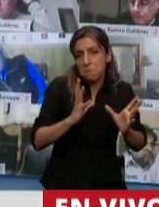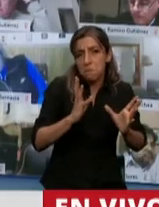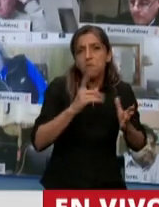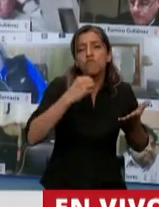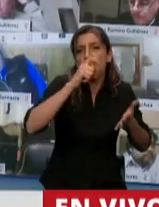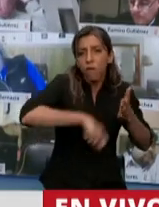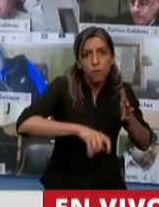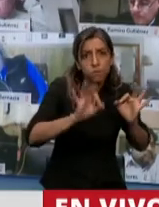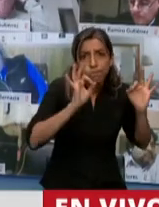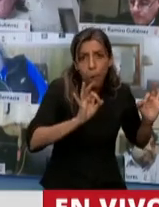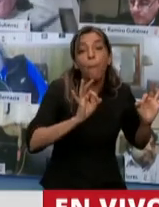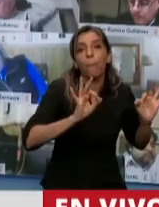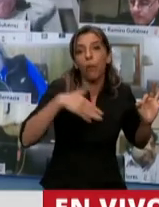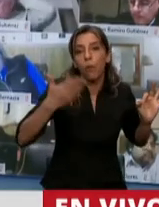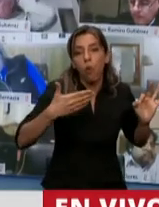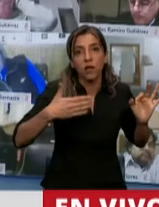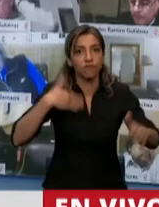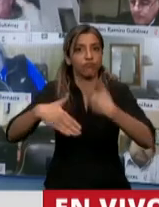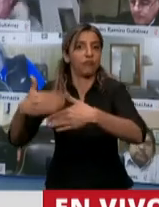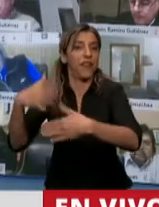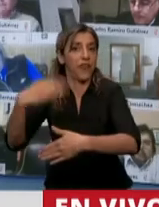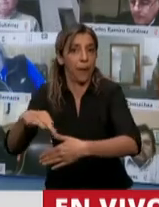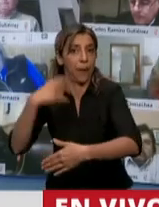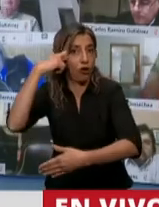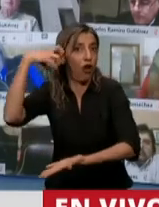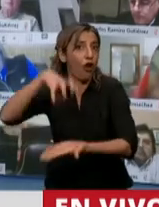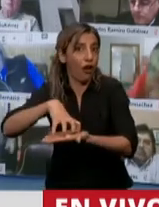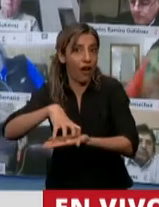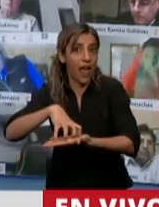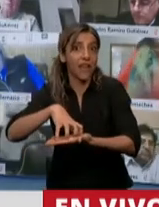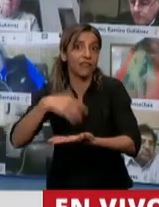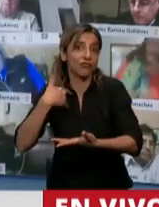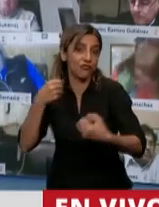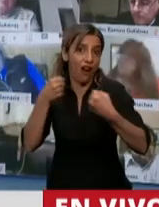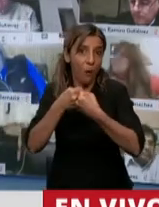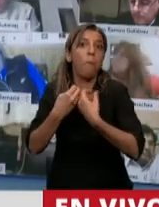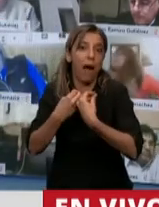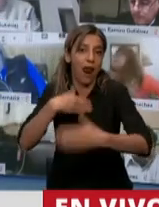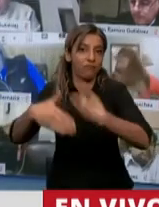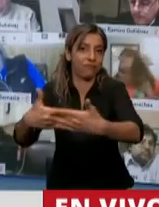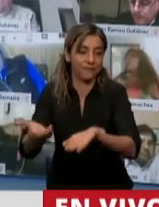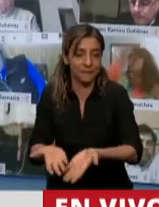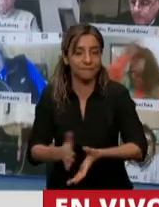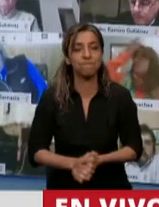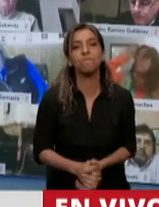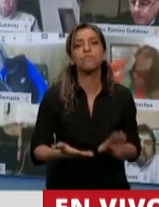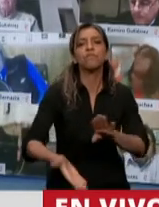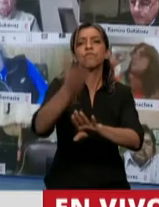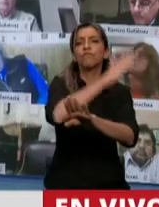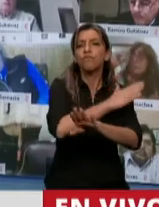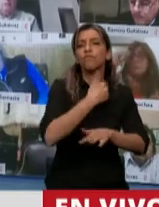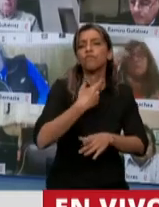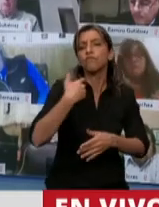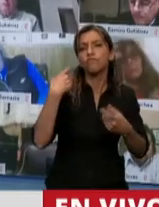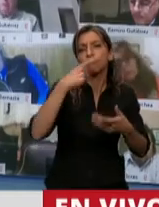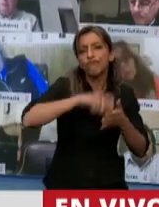en marcha, tiene que ser convalidado por el Congreso de la Nación. El acuerdo mencionado, Forador y Dunga, sobre el cual está escrito muchísima